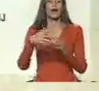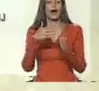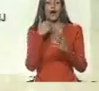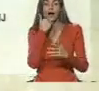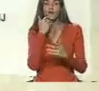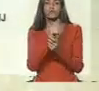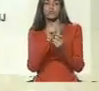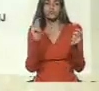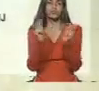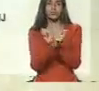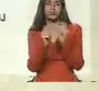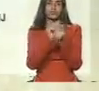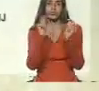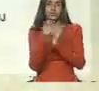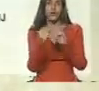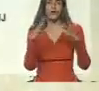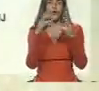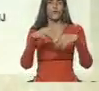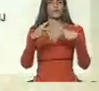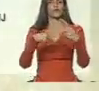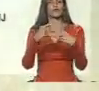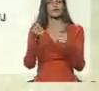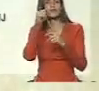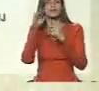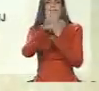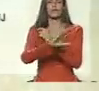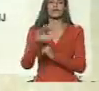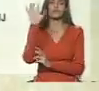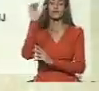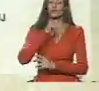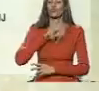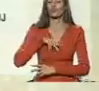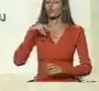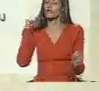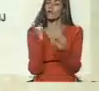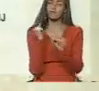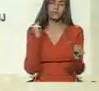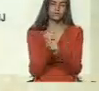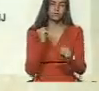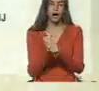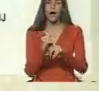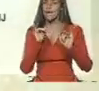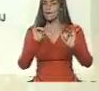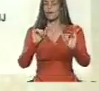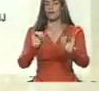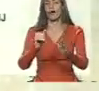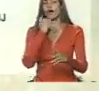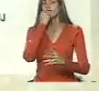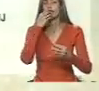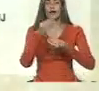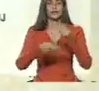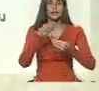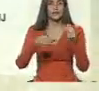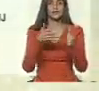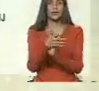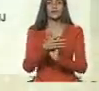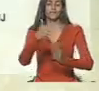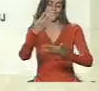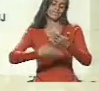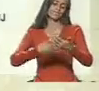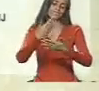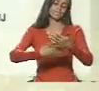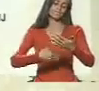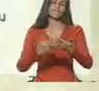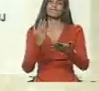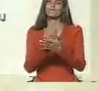transversalizar todos los procesos de seguridad en el país. Nosotros ya estamos trabajando justamente en este momento con la elaboración del pénsum académico